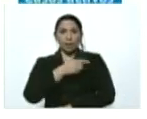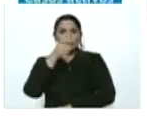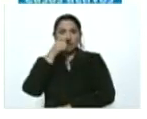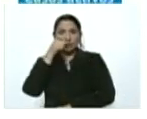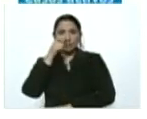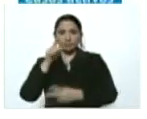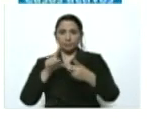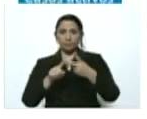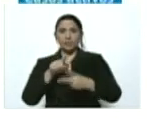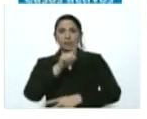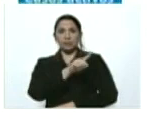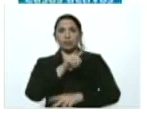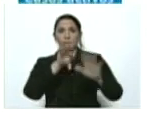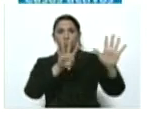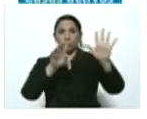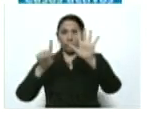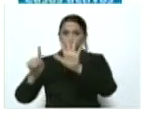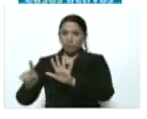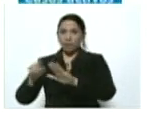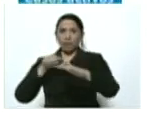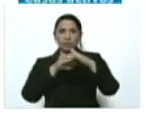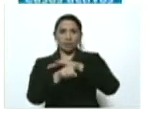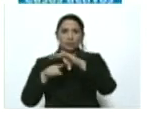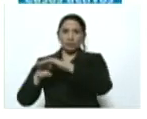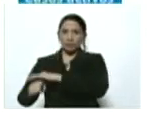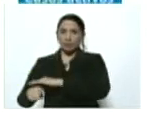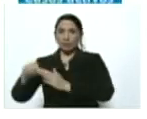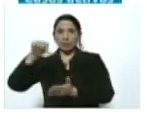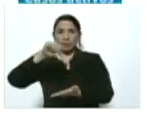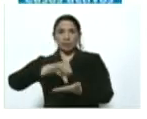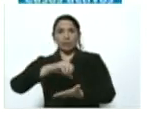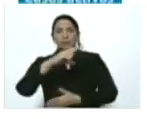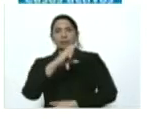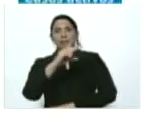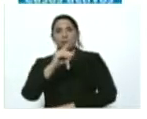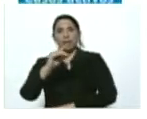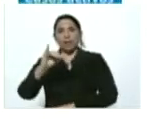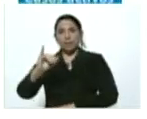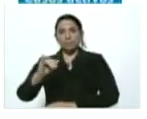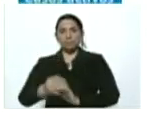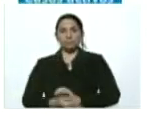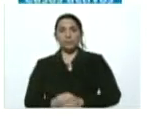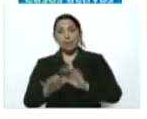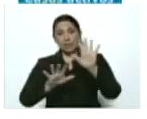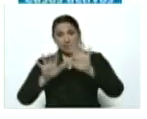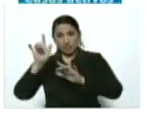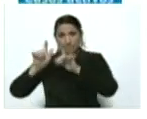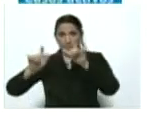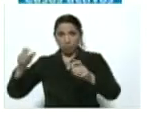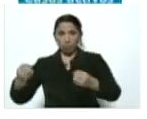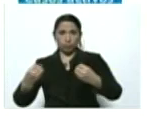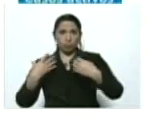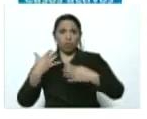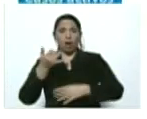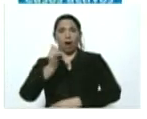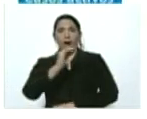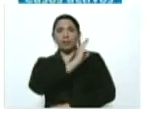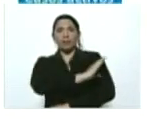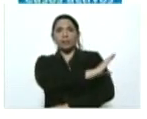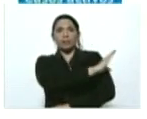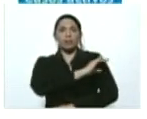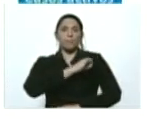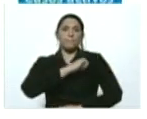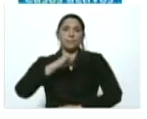196 están ingresados en un centro de diagnóstico integral, 15 están en clínicas privadas